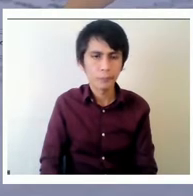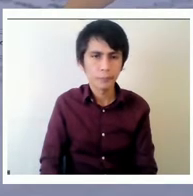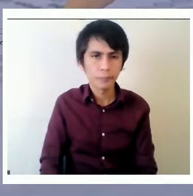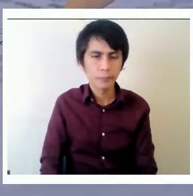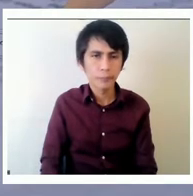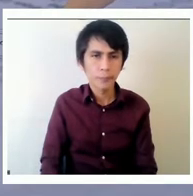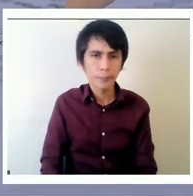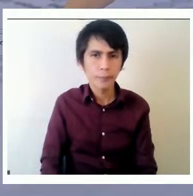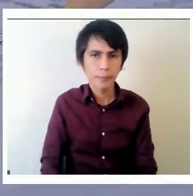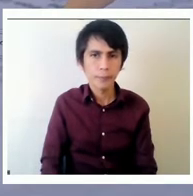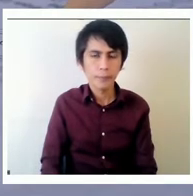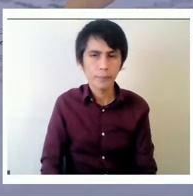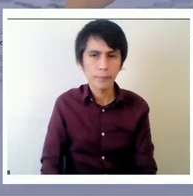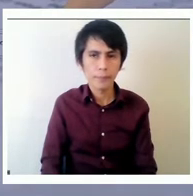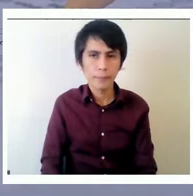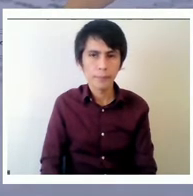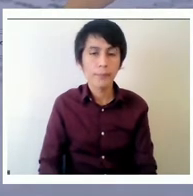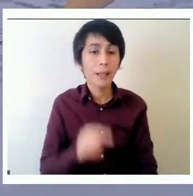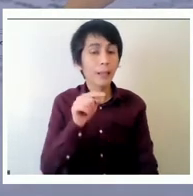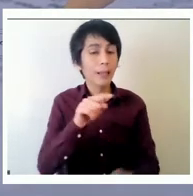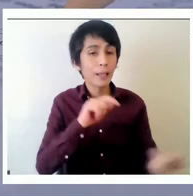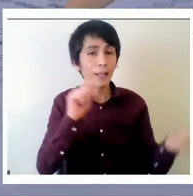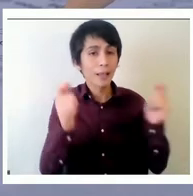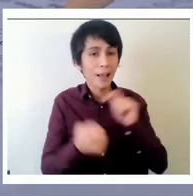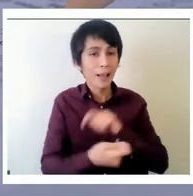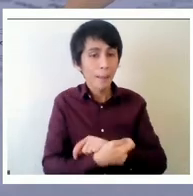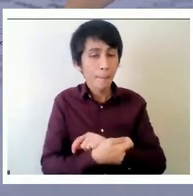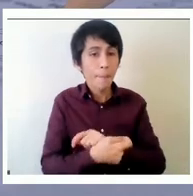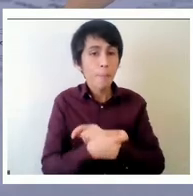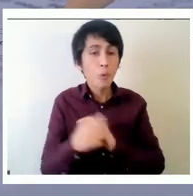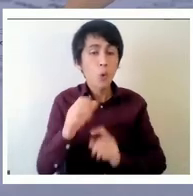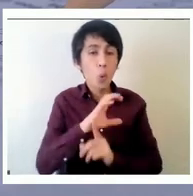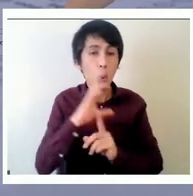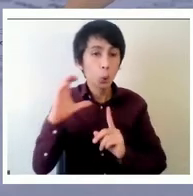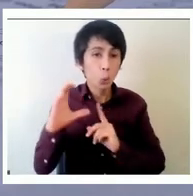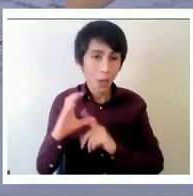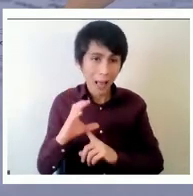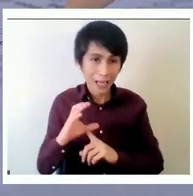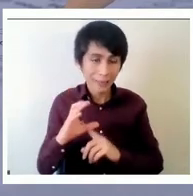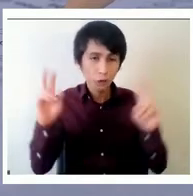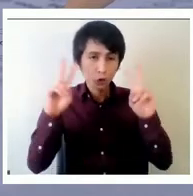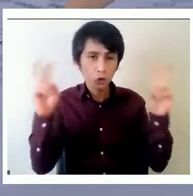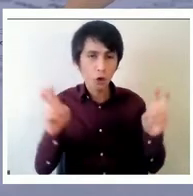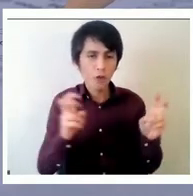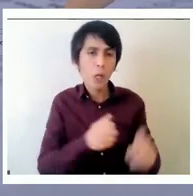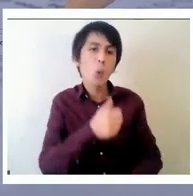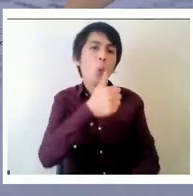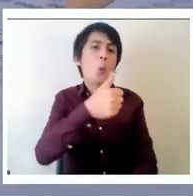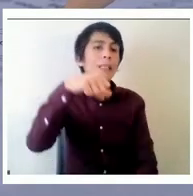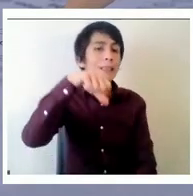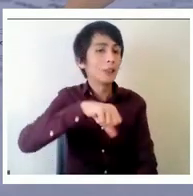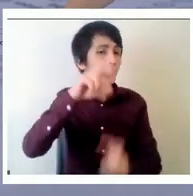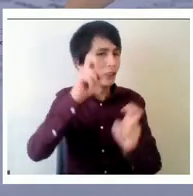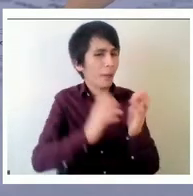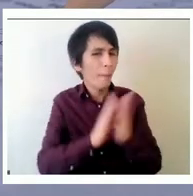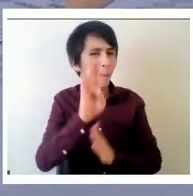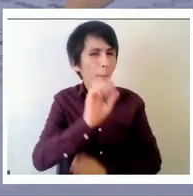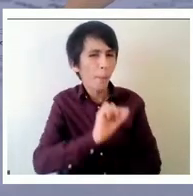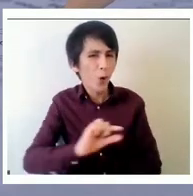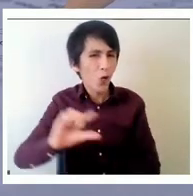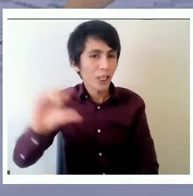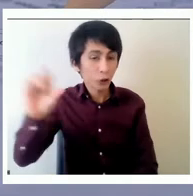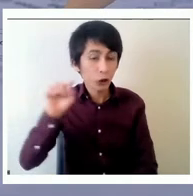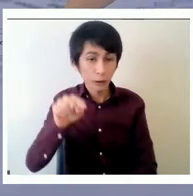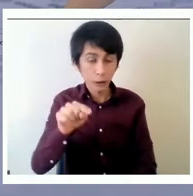así que este cambio cultural del juicio a la progresión también se discutió